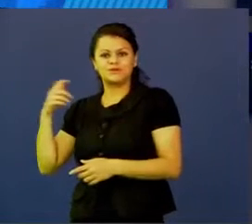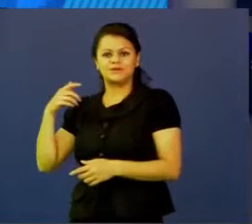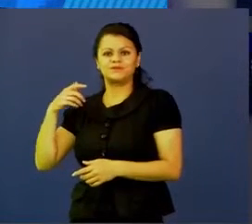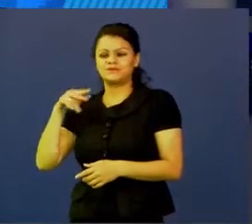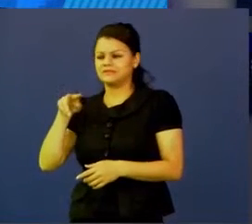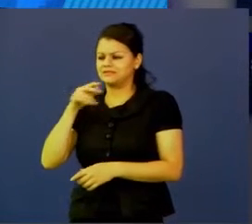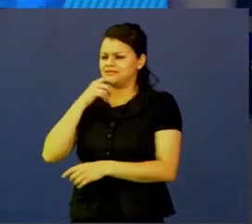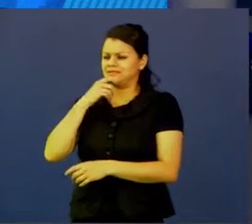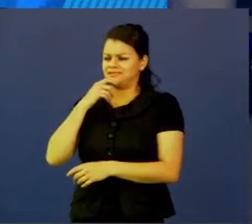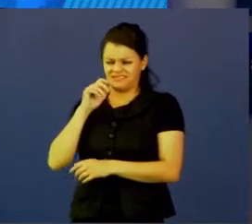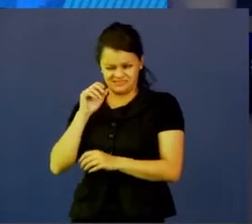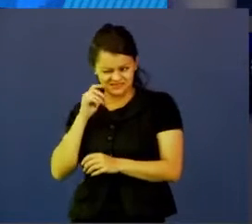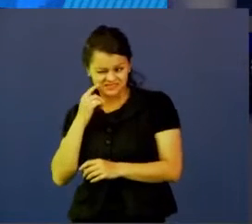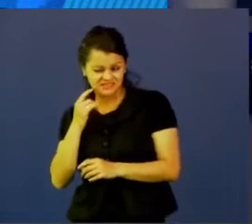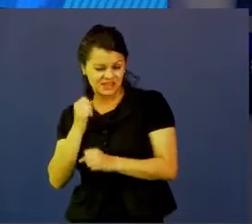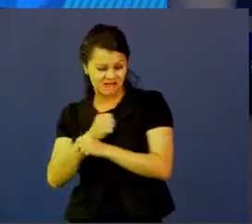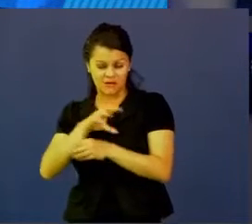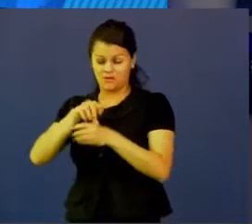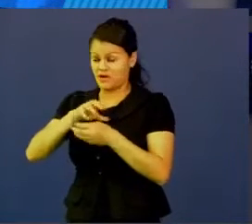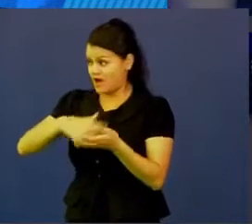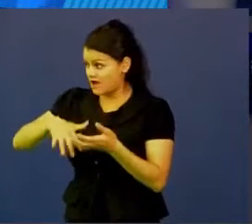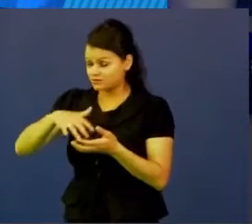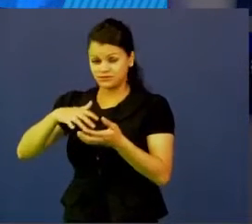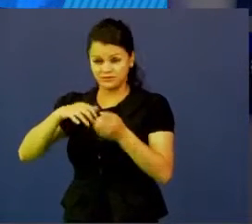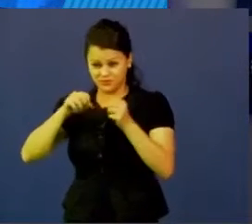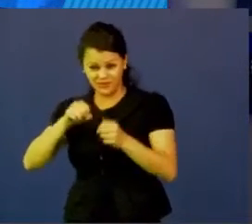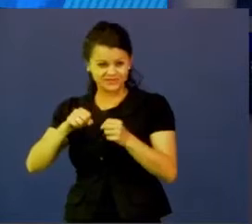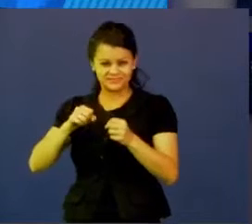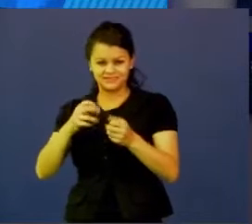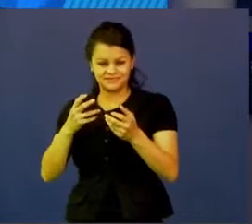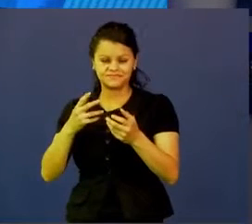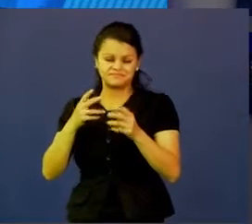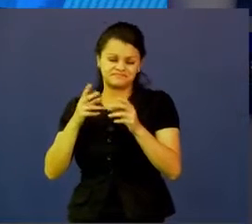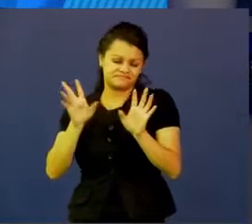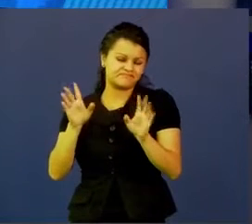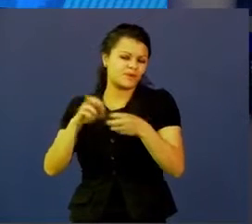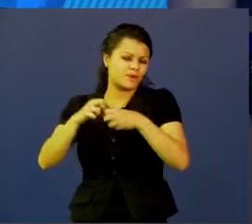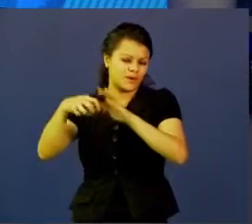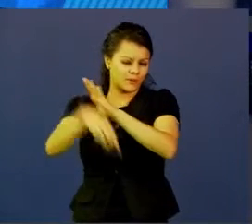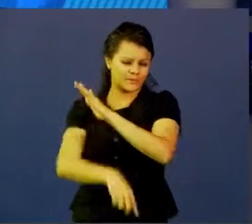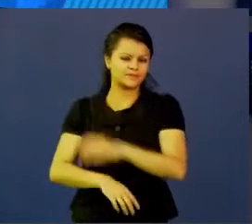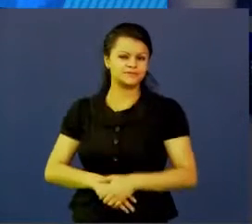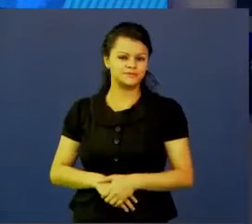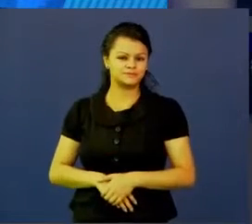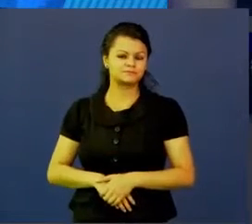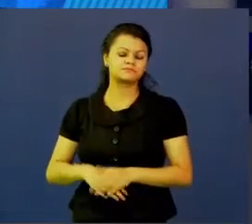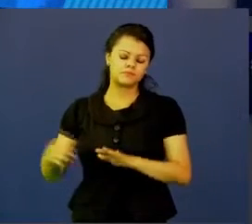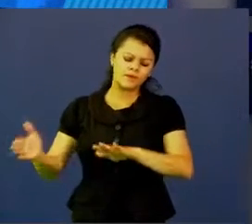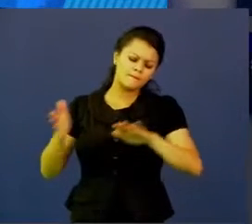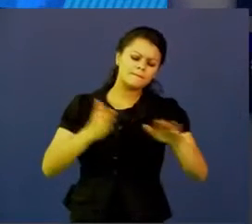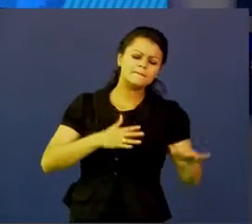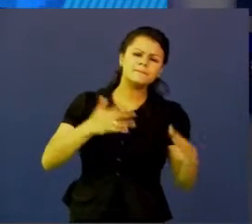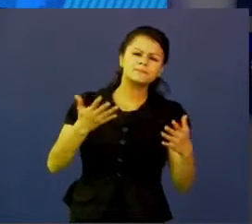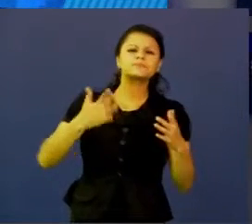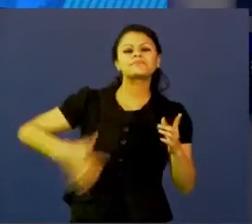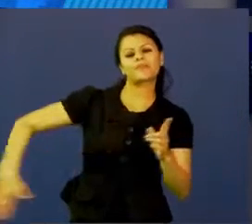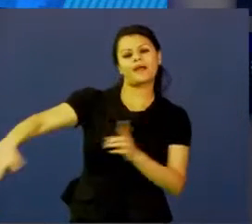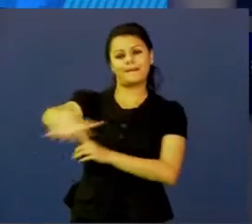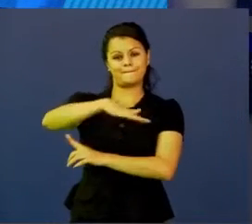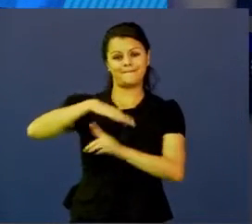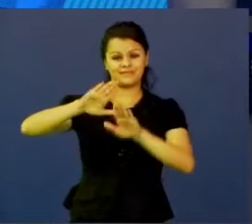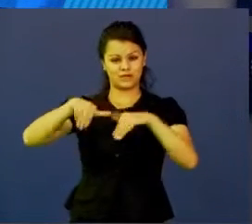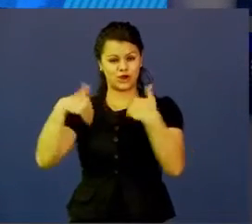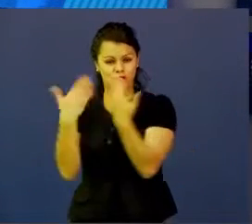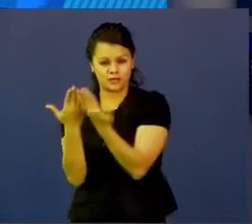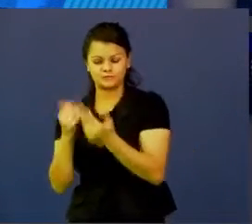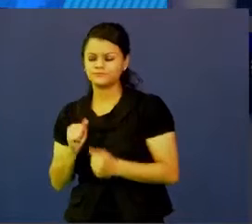trabajar en el caos. Entonces, estamos hablando de los problemas complejos. En los ambientes escolares, ¿dónde puedo usar el pensamiento